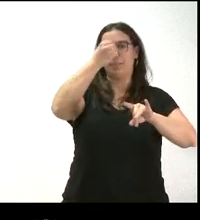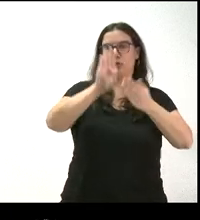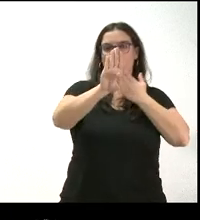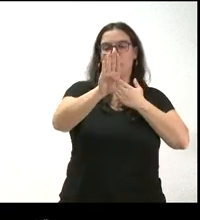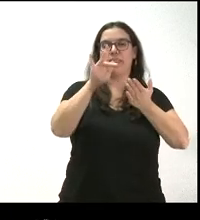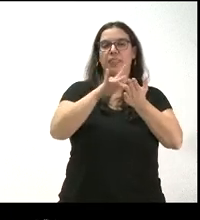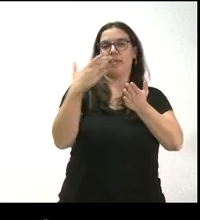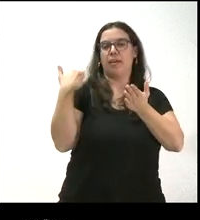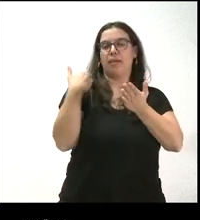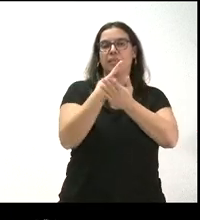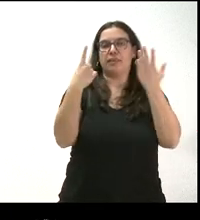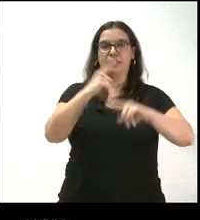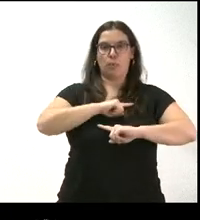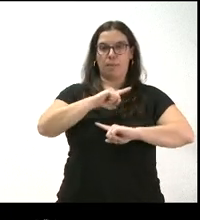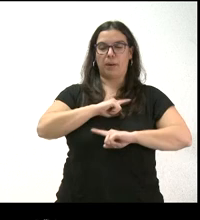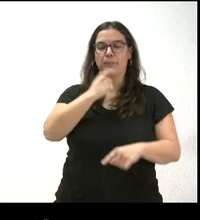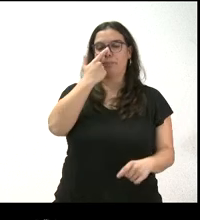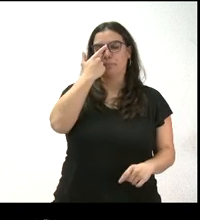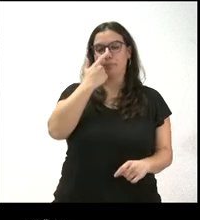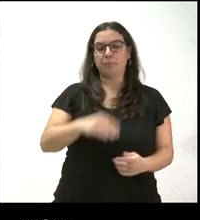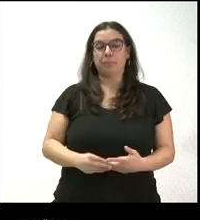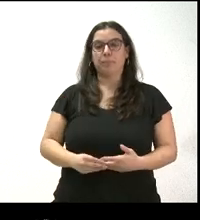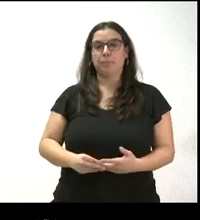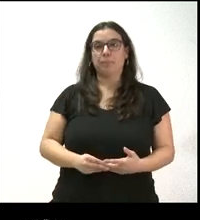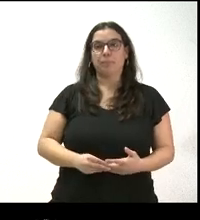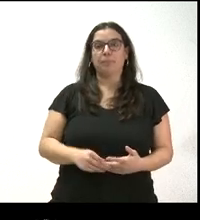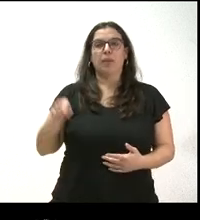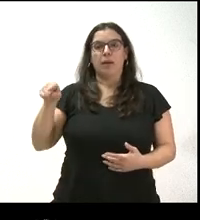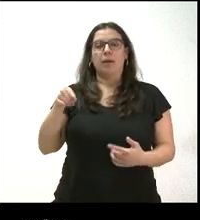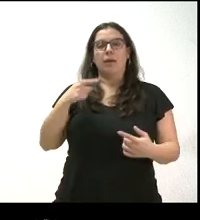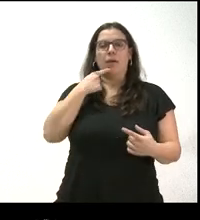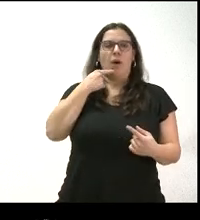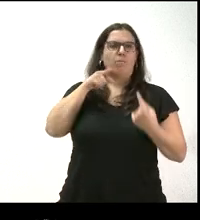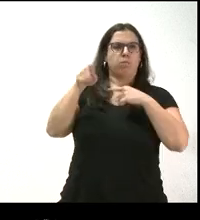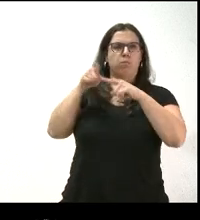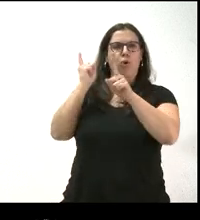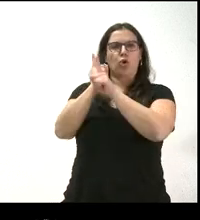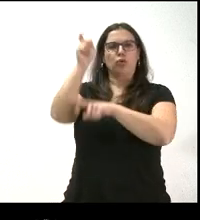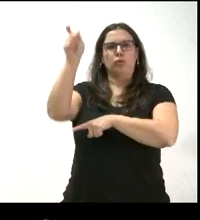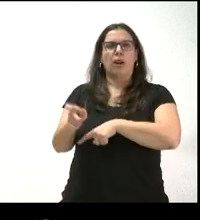de… pasado día 16 de noviembre, donde se hostigó una periodista de la cadena SER.